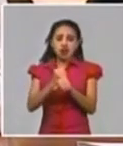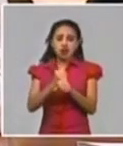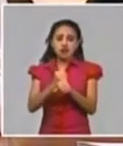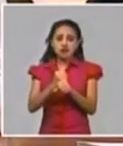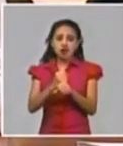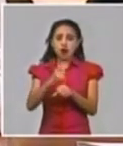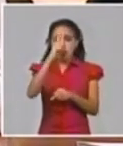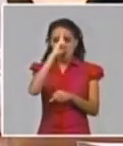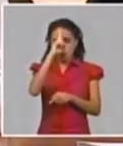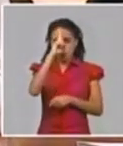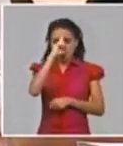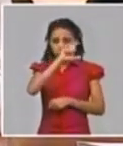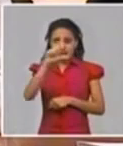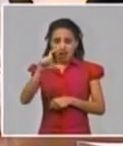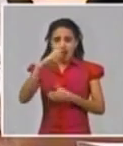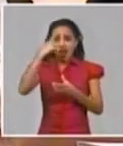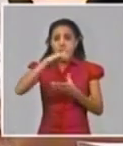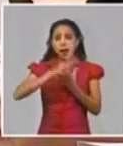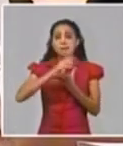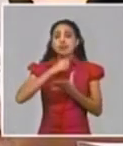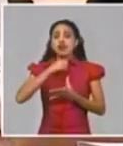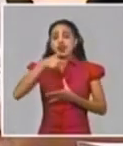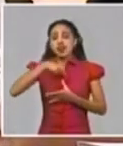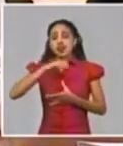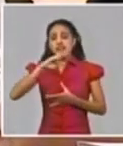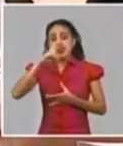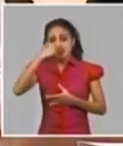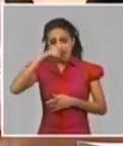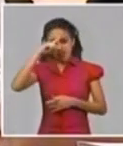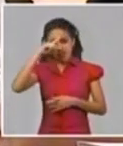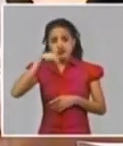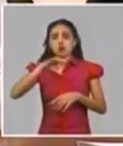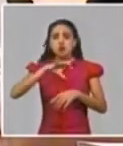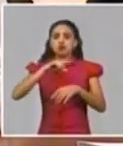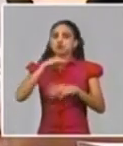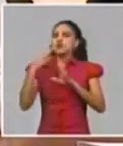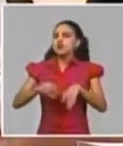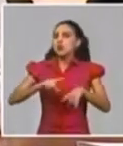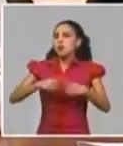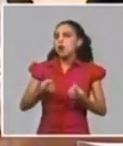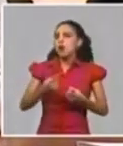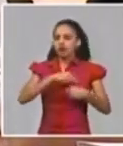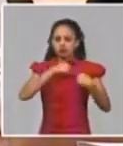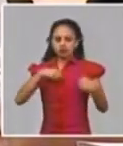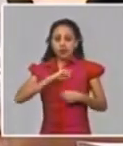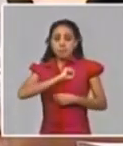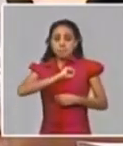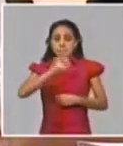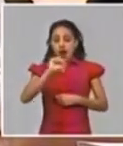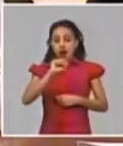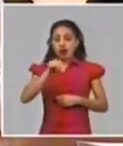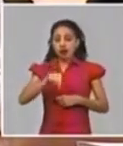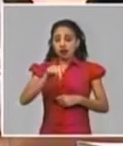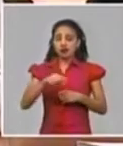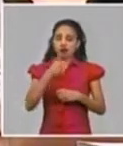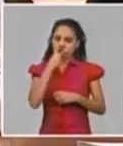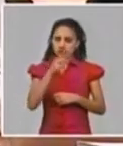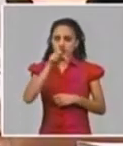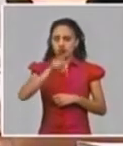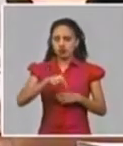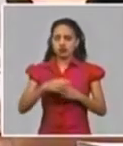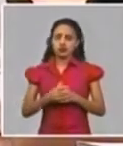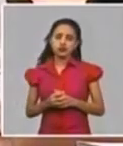del miocardio. Fue atendido incluso por nuestros miembros de la Brigada de allí. Allí mismo se trasladó